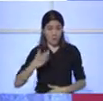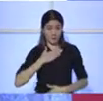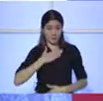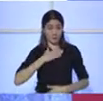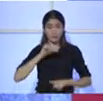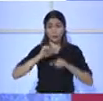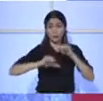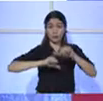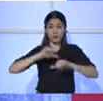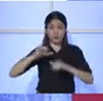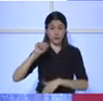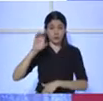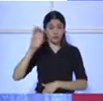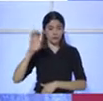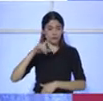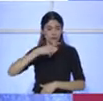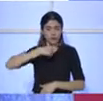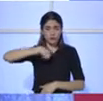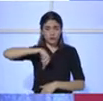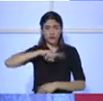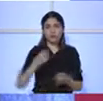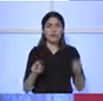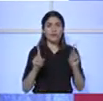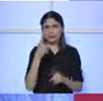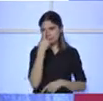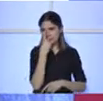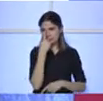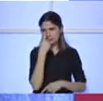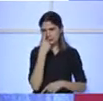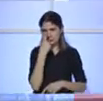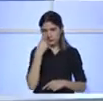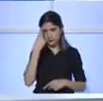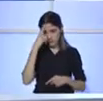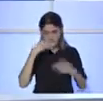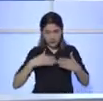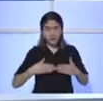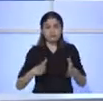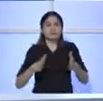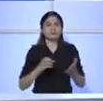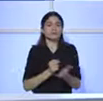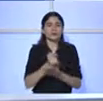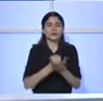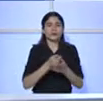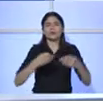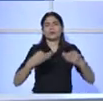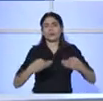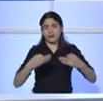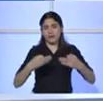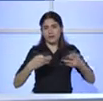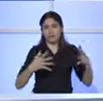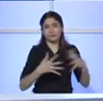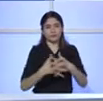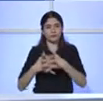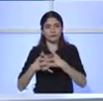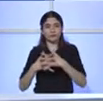sistema de gestión, nuestro sistema de control, para que nosotros podamos prestar un mejor servicio a la ciudadanía. Con nuestro sistema de gestión, eso se